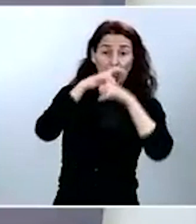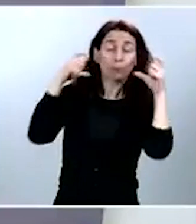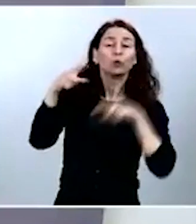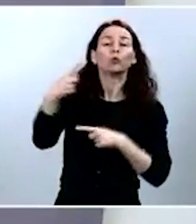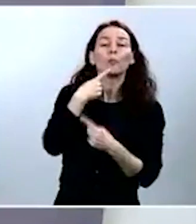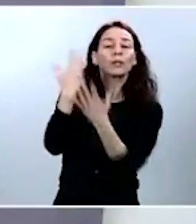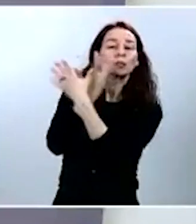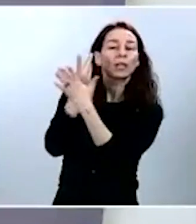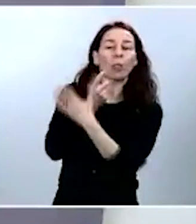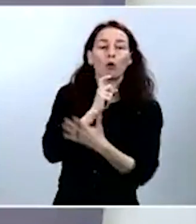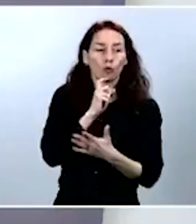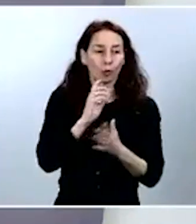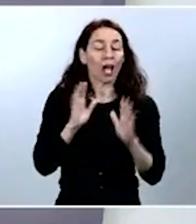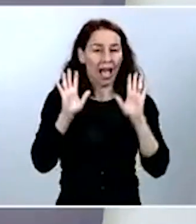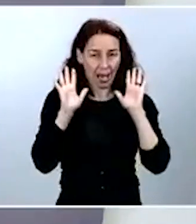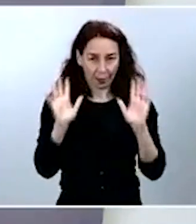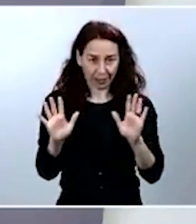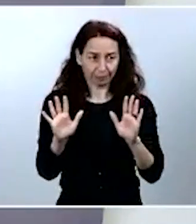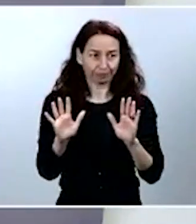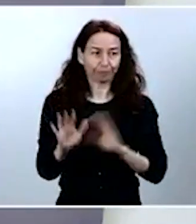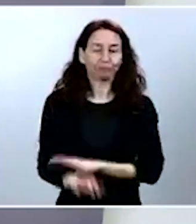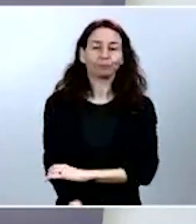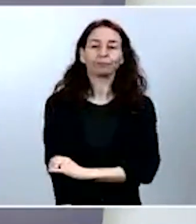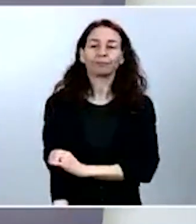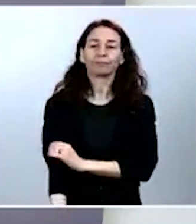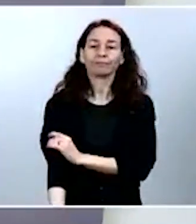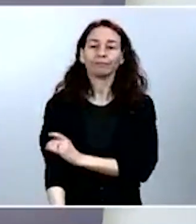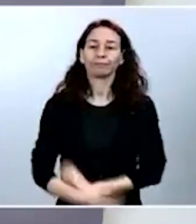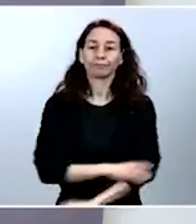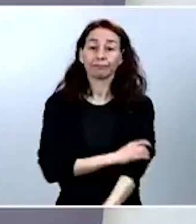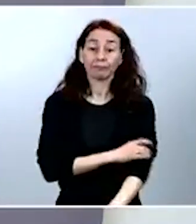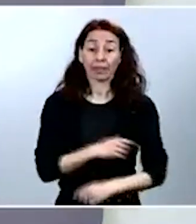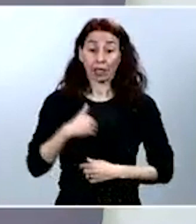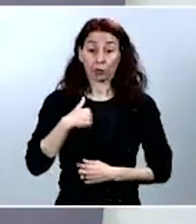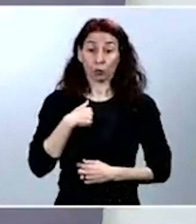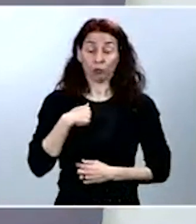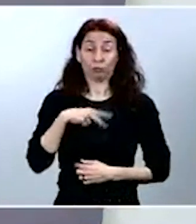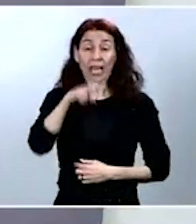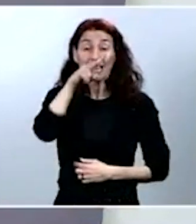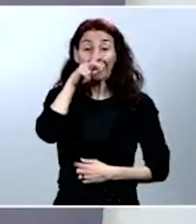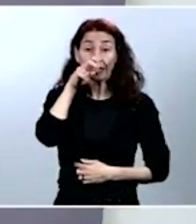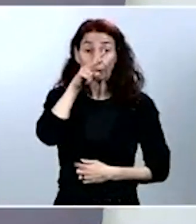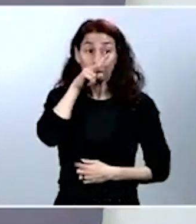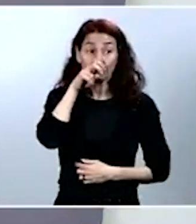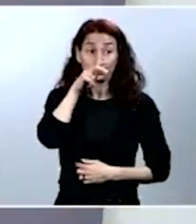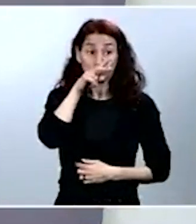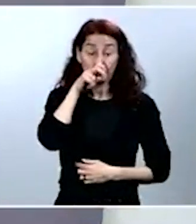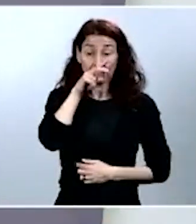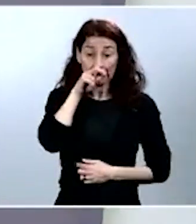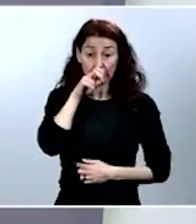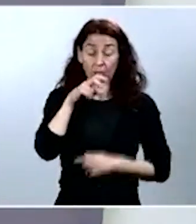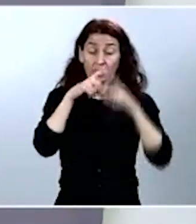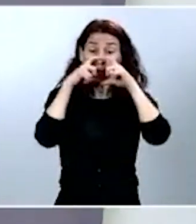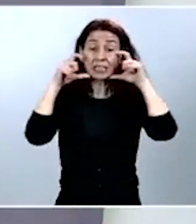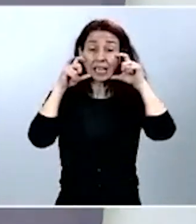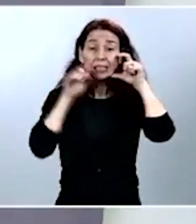cosa. Hay que tratar de que cuando respires hacia afuera no se salga el aire por ningún lado, porque entonces ¿para qué?